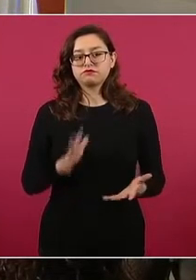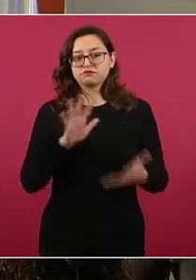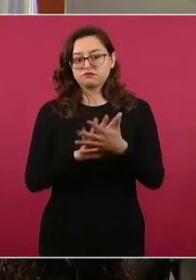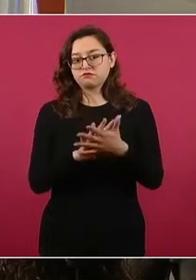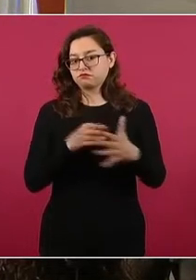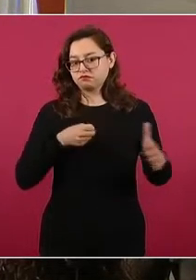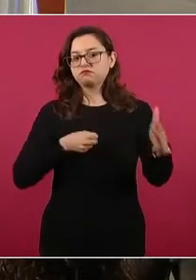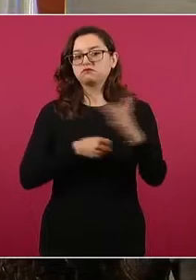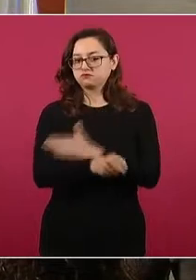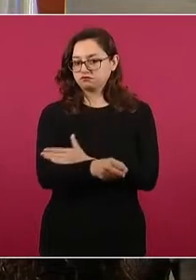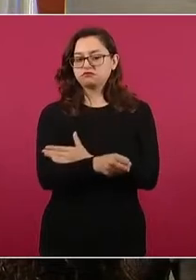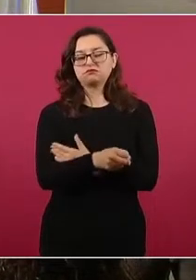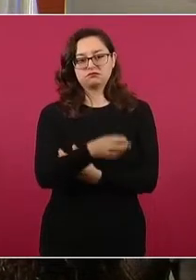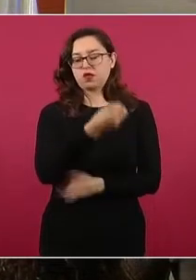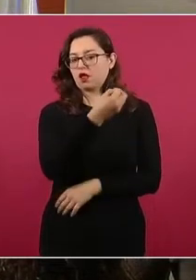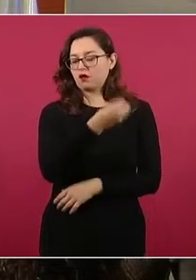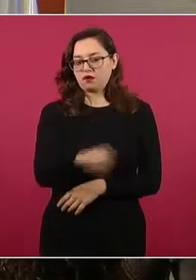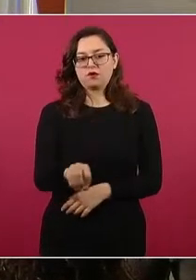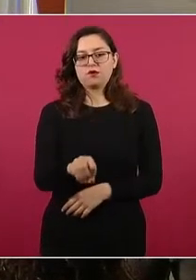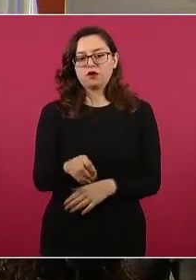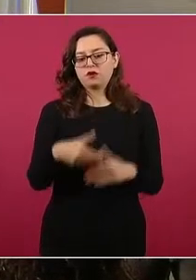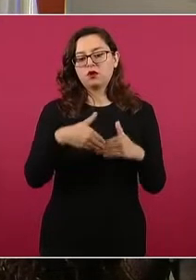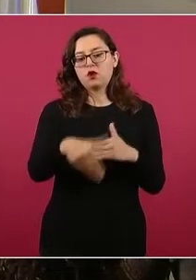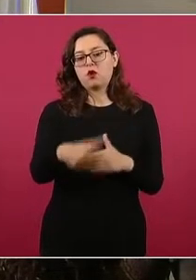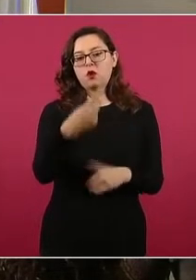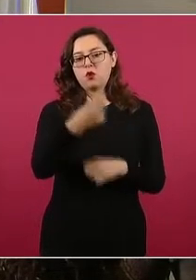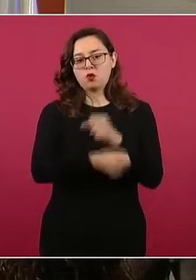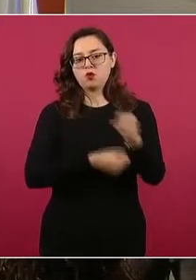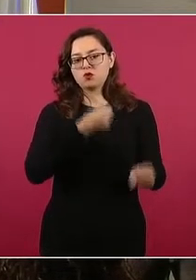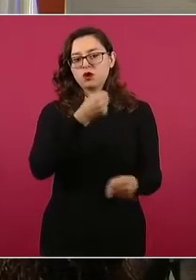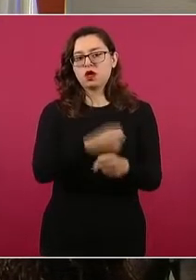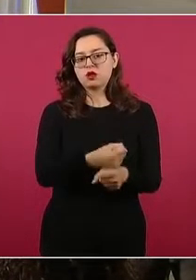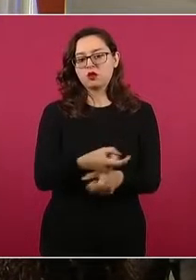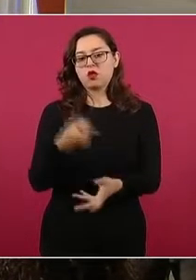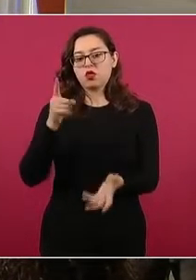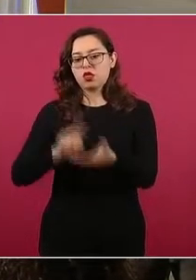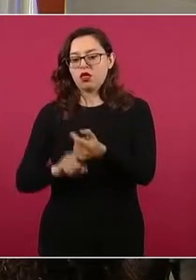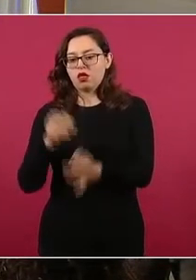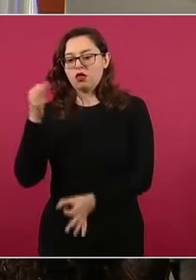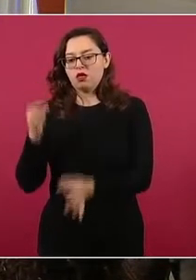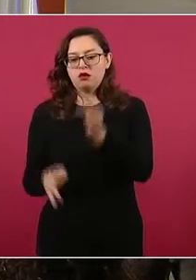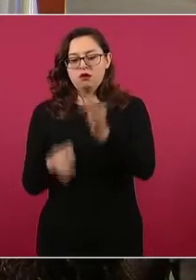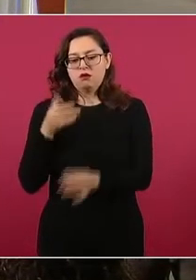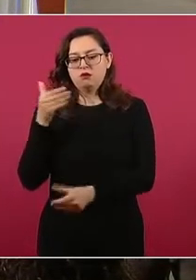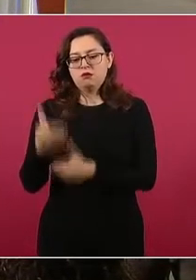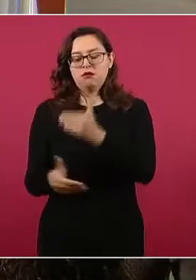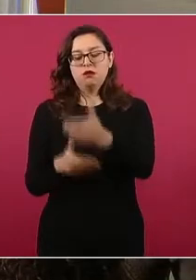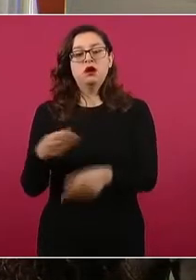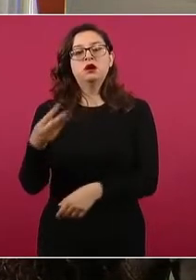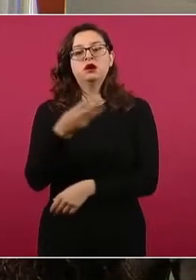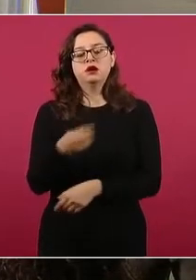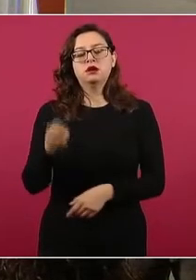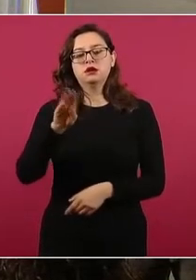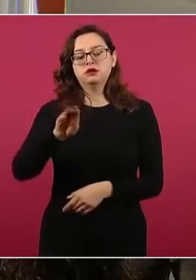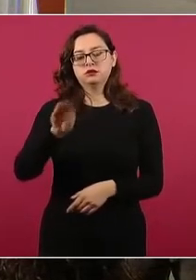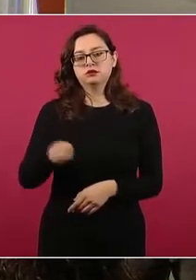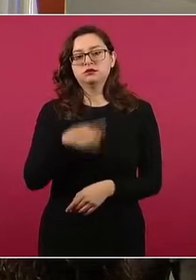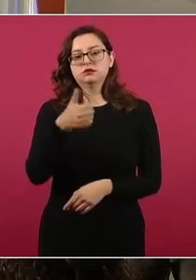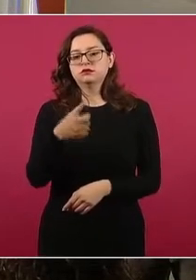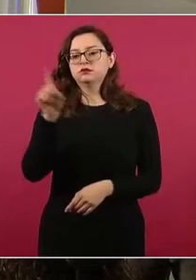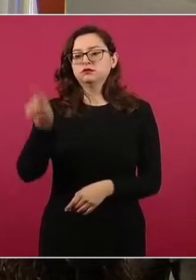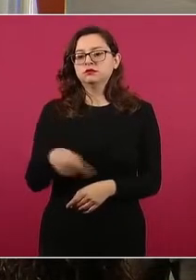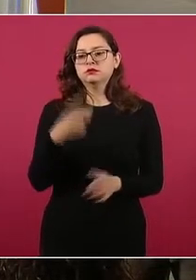prisión preventiva oficiosa por el lapso de un año dentro del proceso penal 296, diagonal 2019.